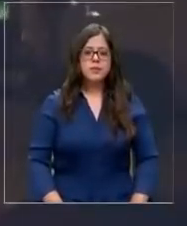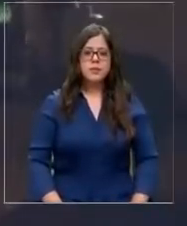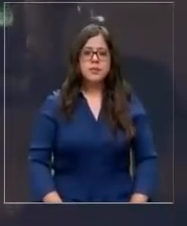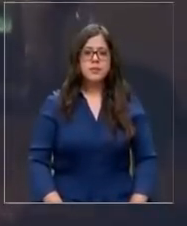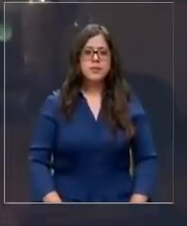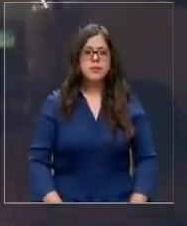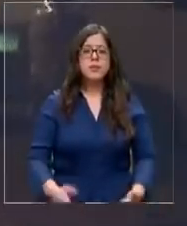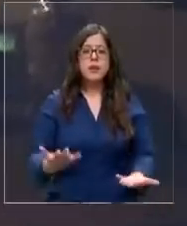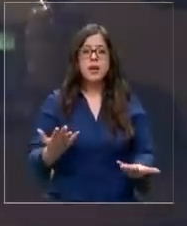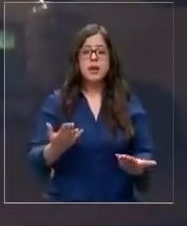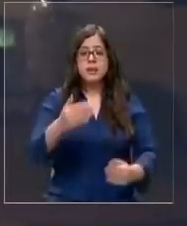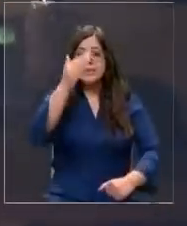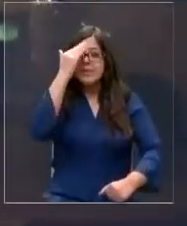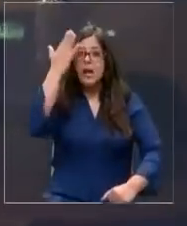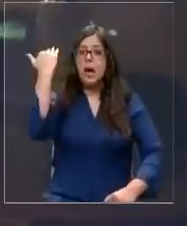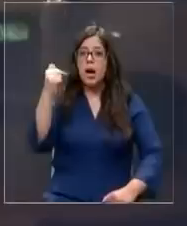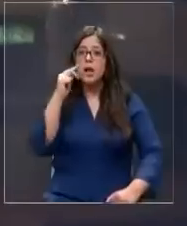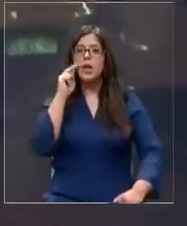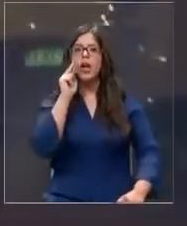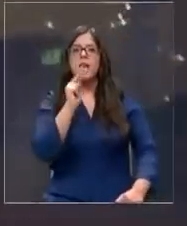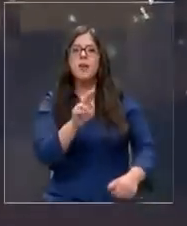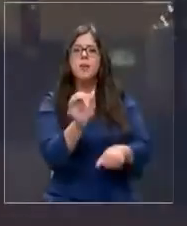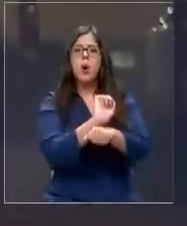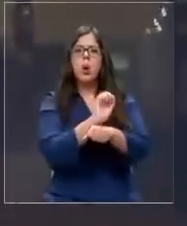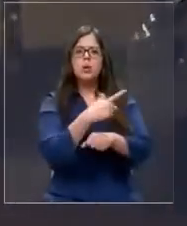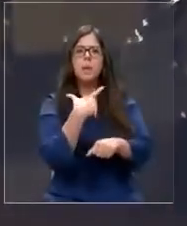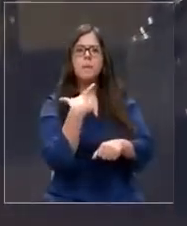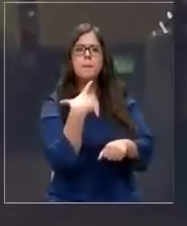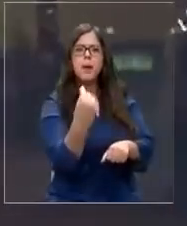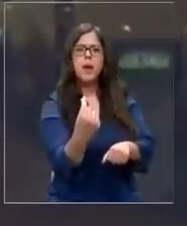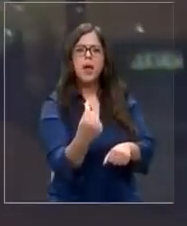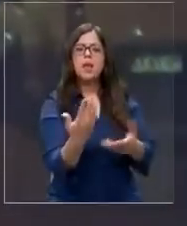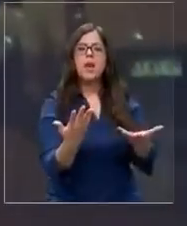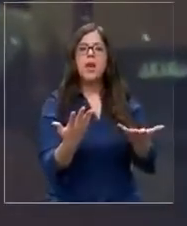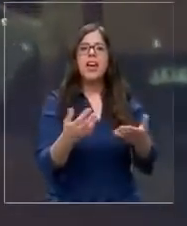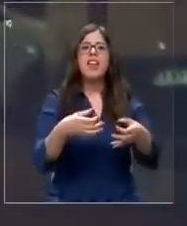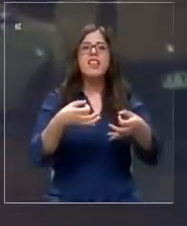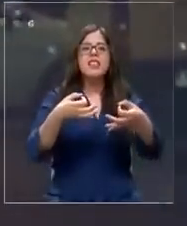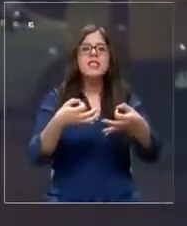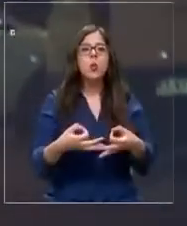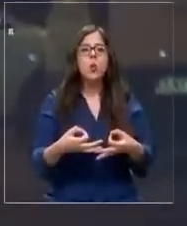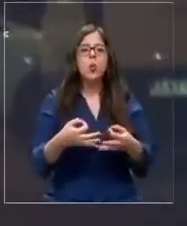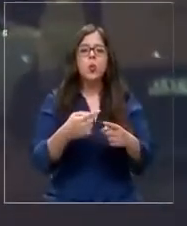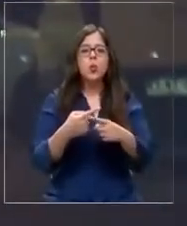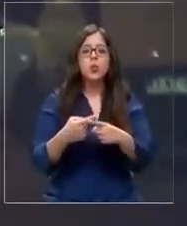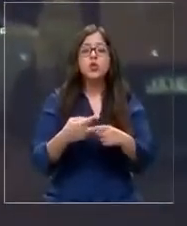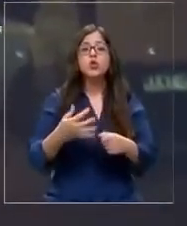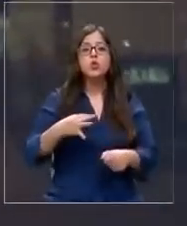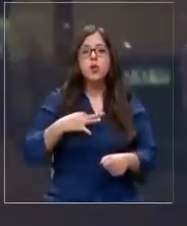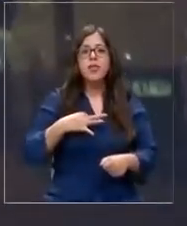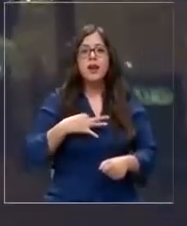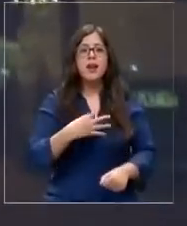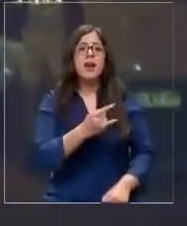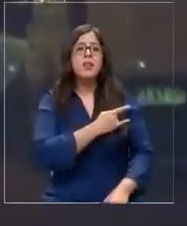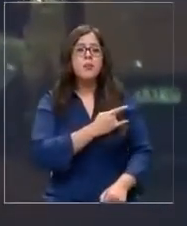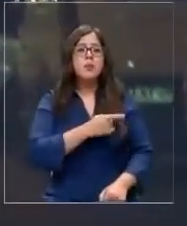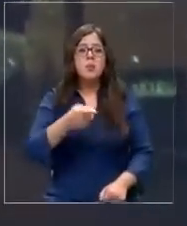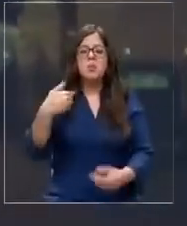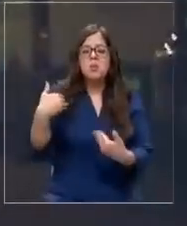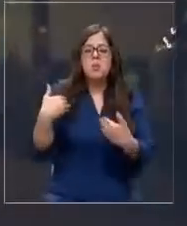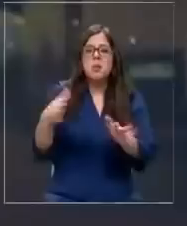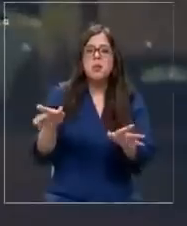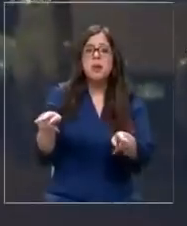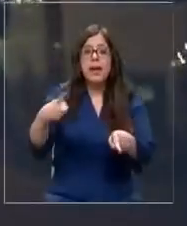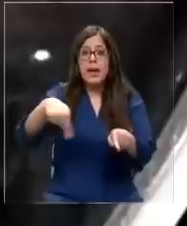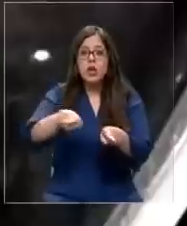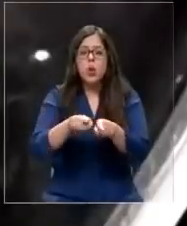Hace solo un par de días veíamos un vehículo huyendo de seguridad ciudadana de Maipú. Sin importarles nada ni nadie a su paso,